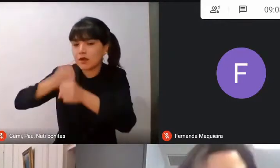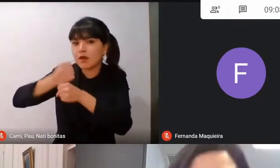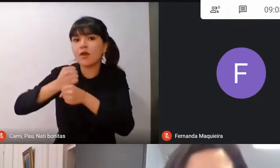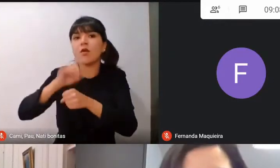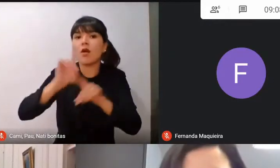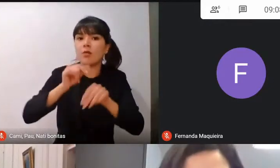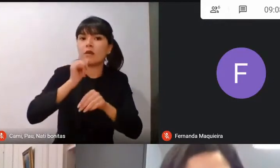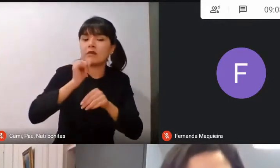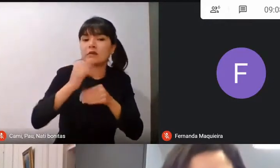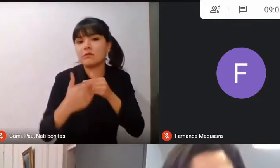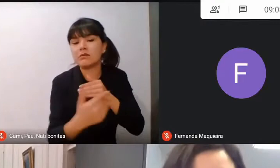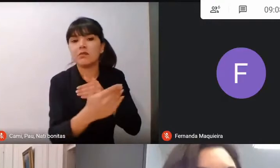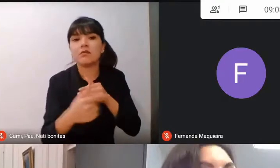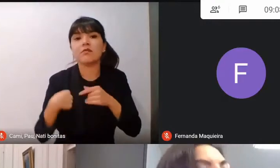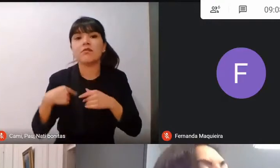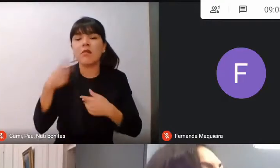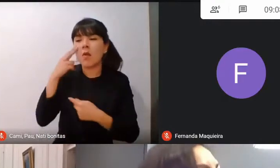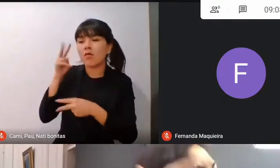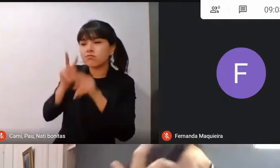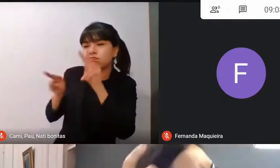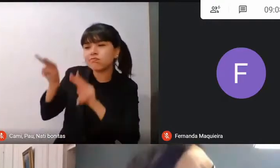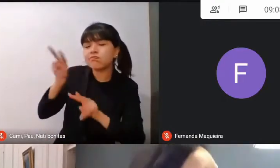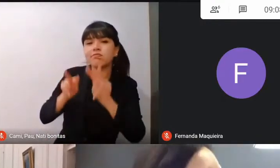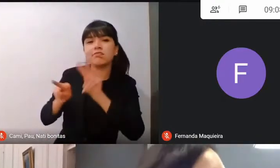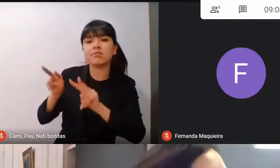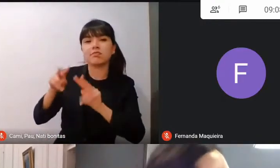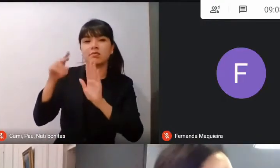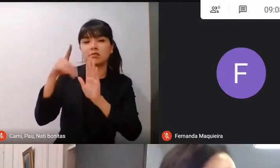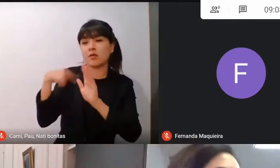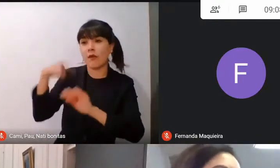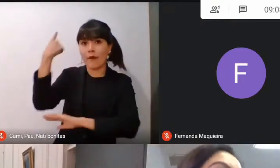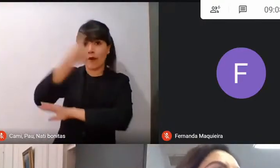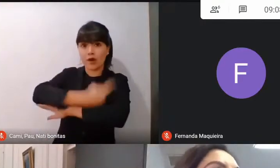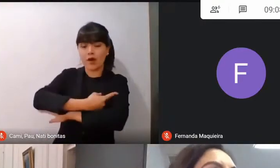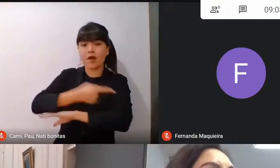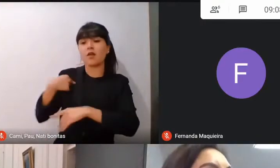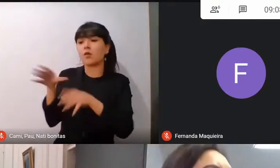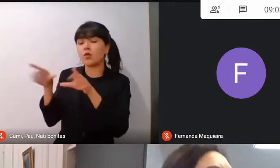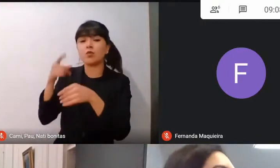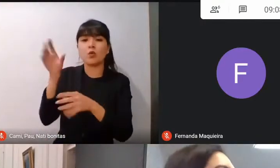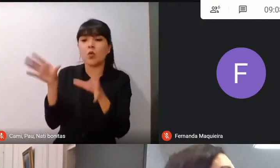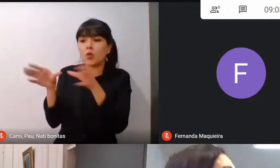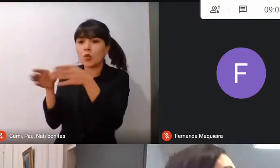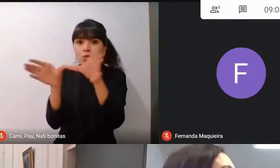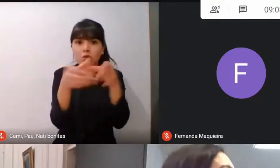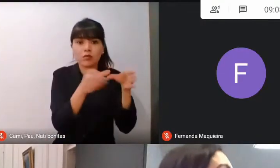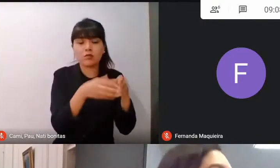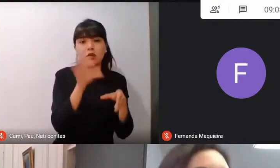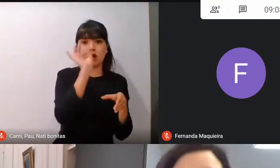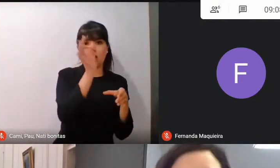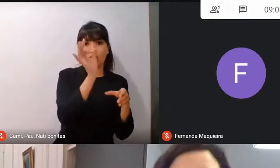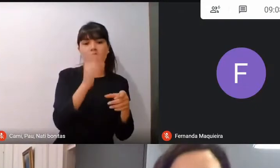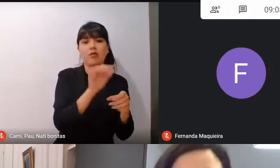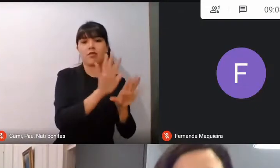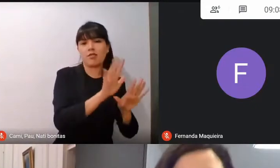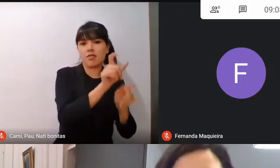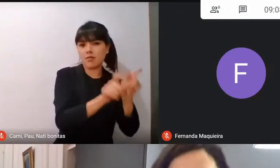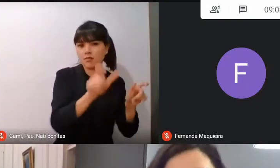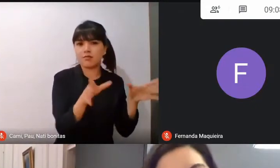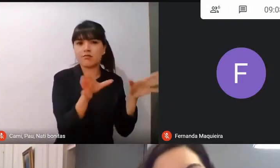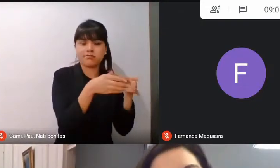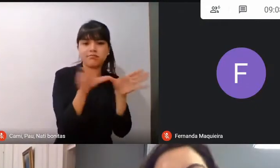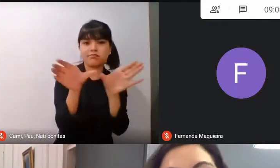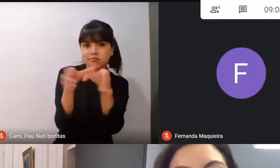jornada dividida en pequeñas reuniones, de 10 y 11 integrantes, y por eso el llamado es a la